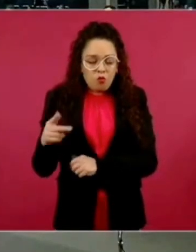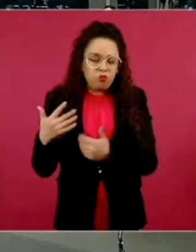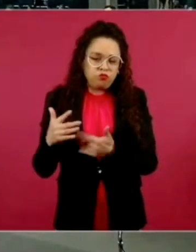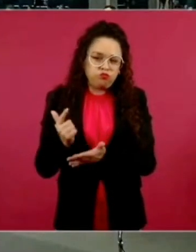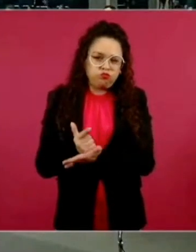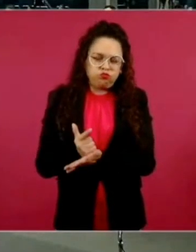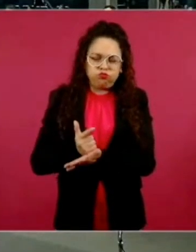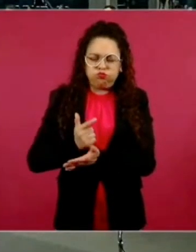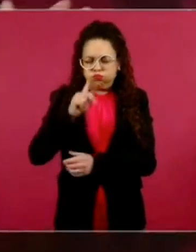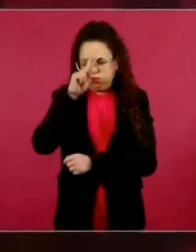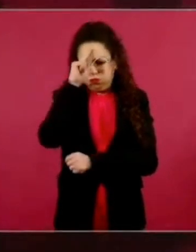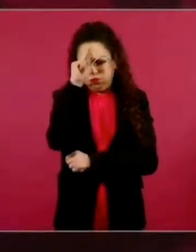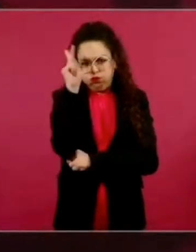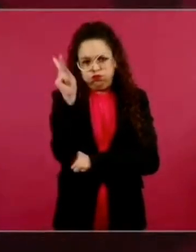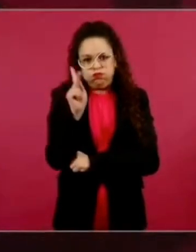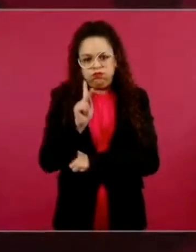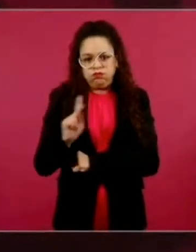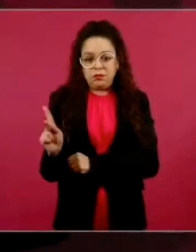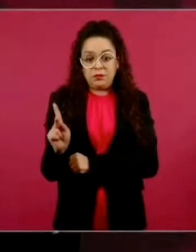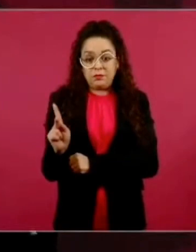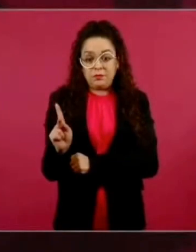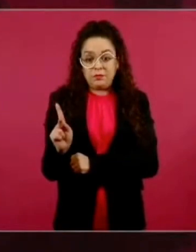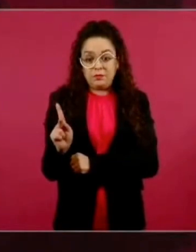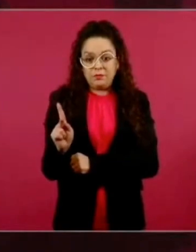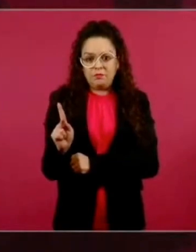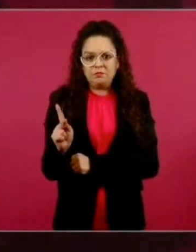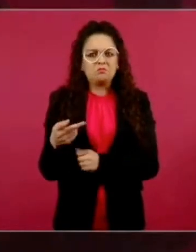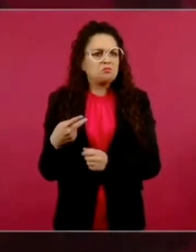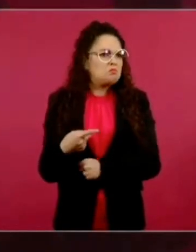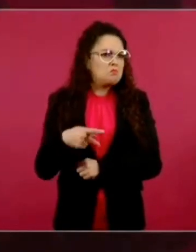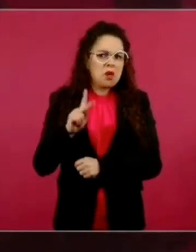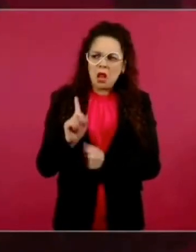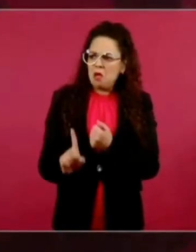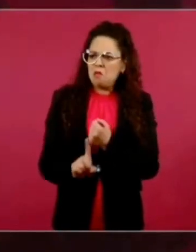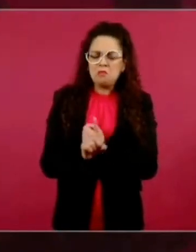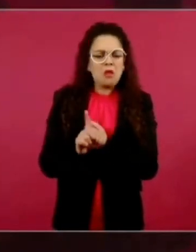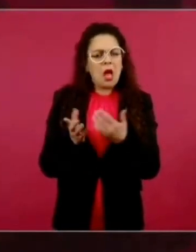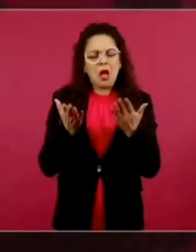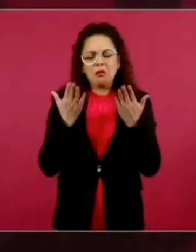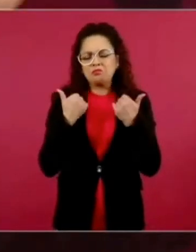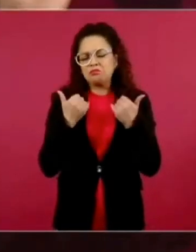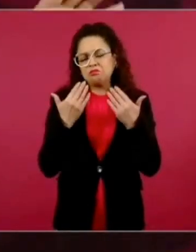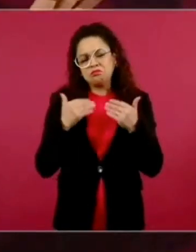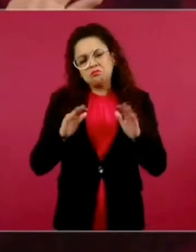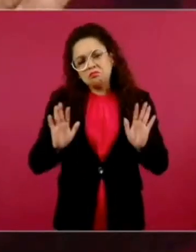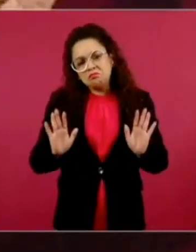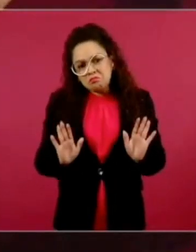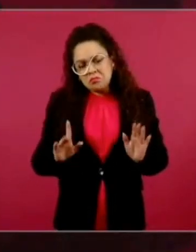ningún problema, hay libertad plena.